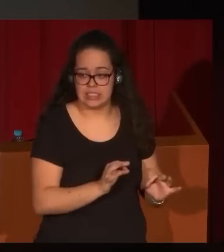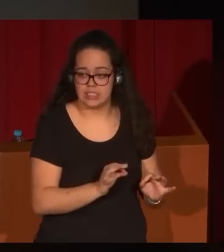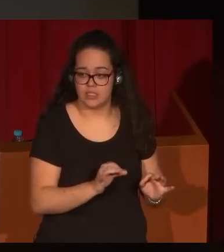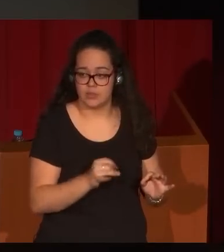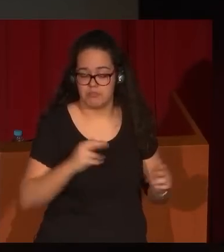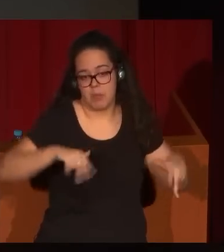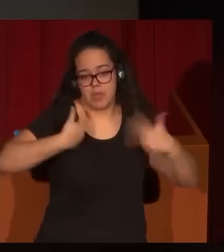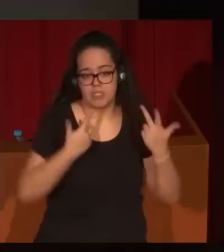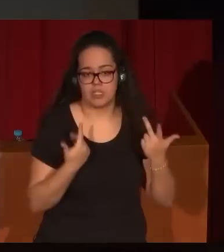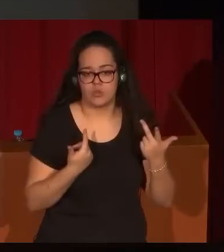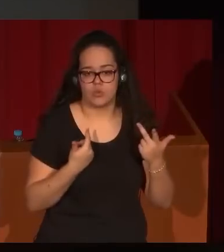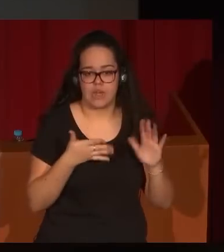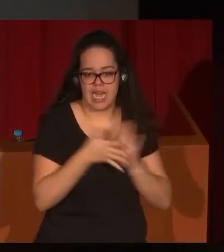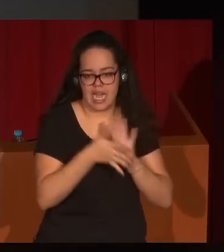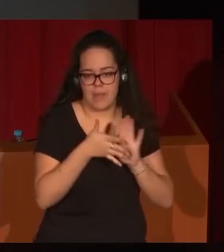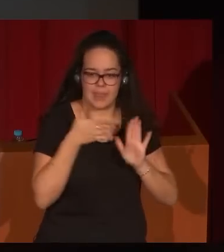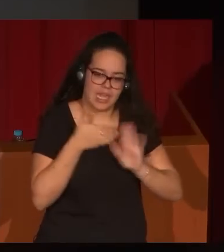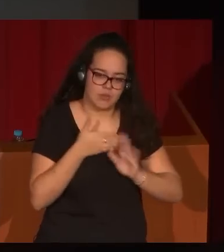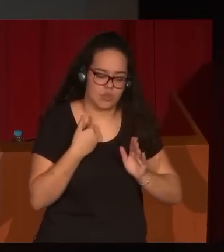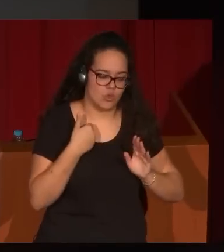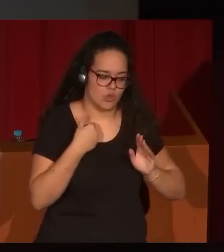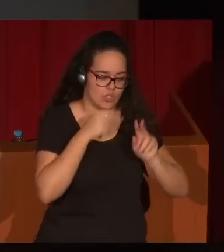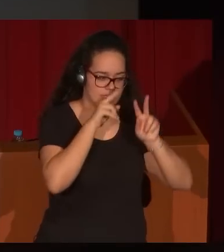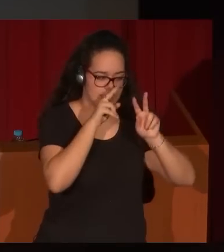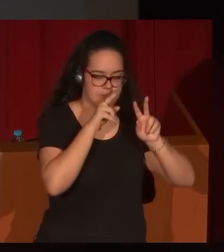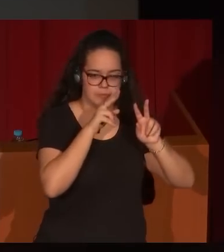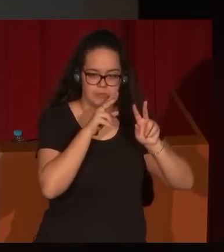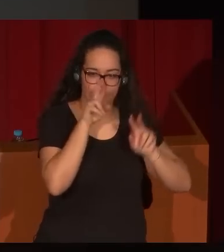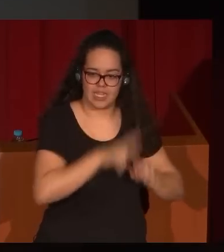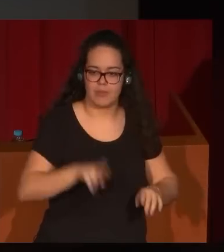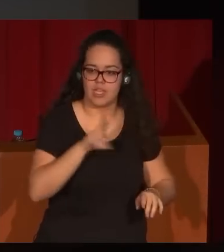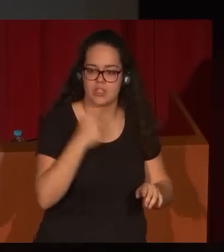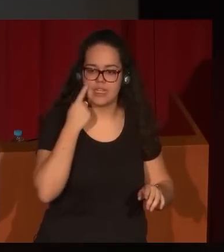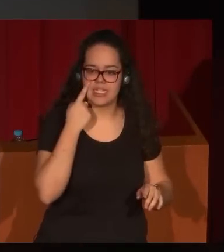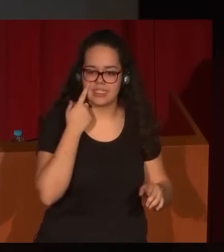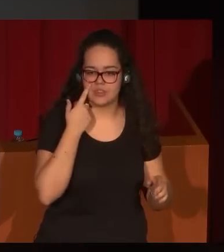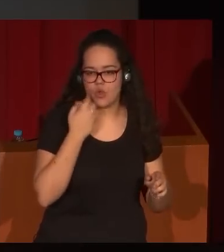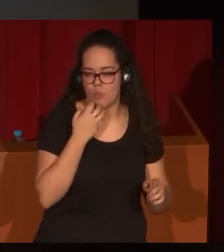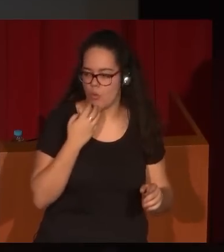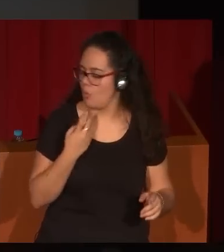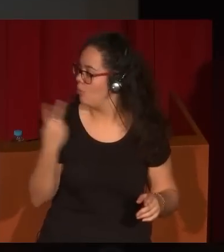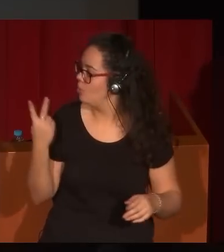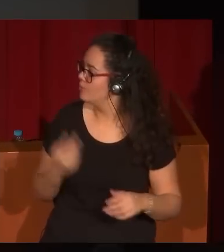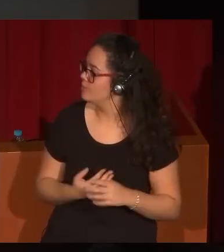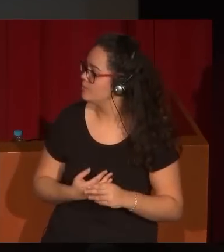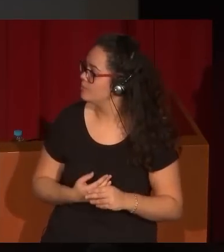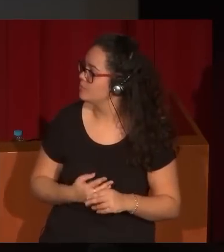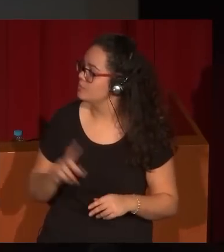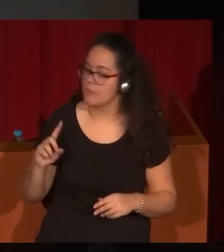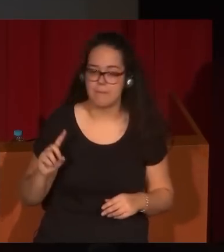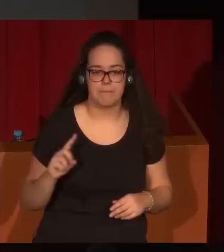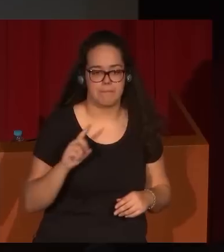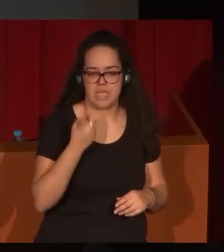si me permiten vamos a hacer un rápido repaso de cuál ha sido su reflejo en la historiografía. El primer y más